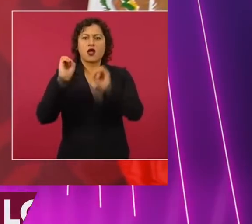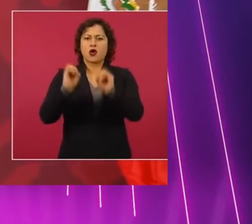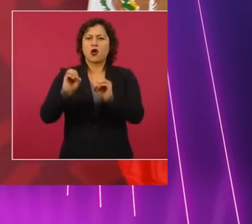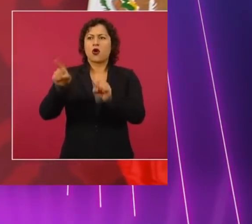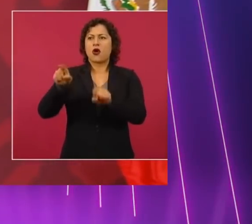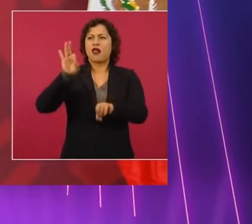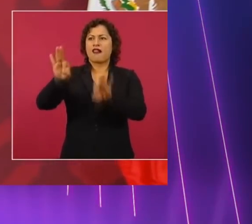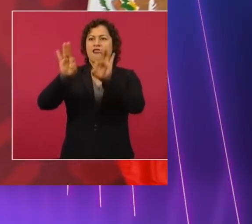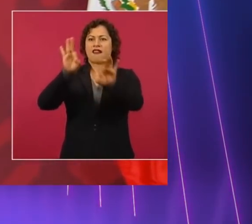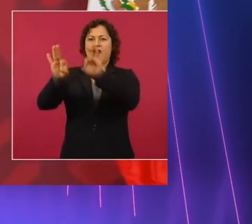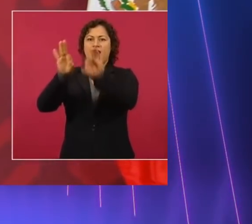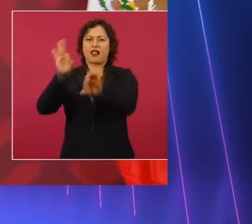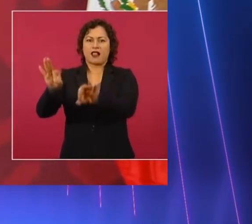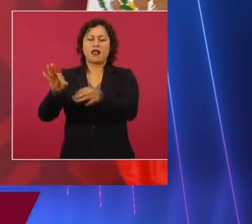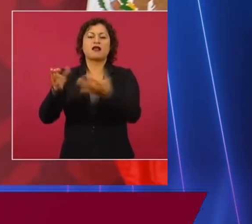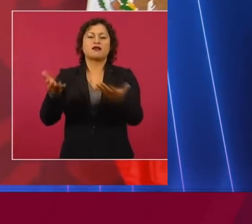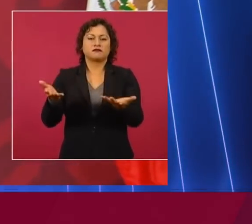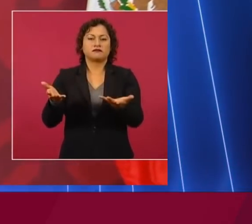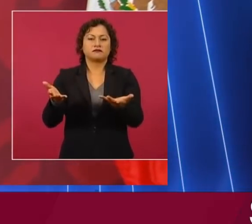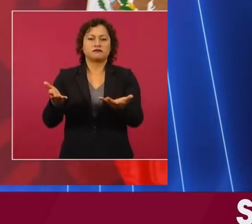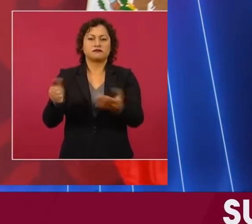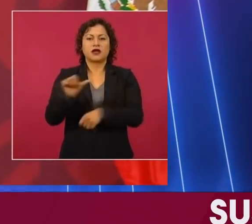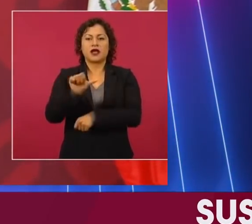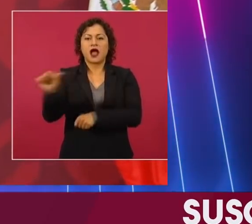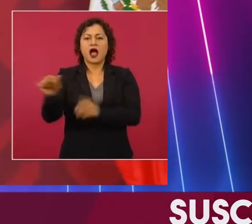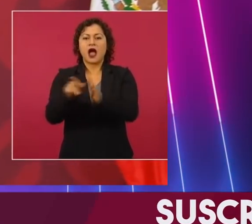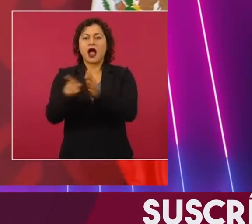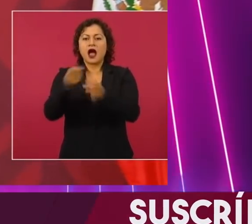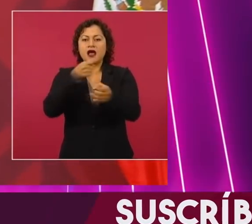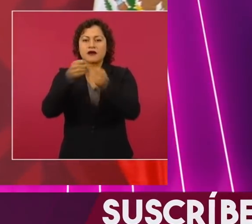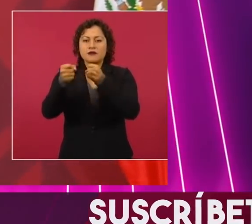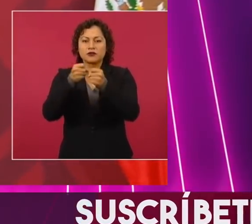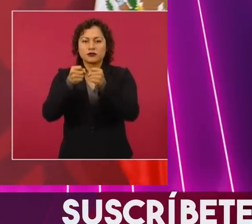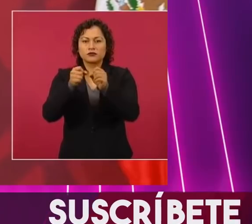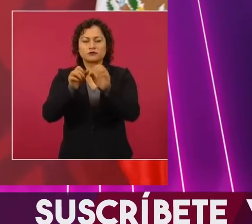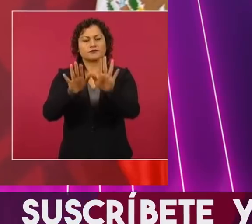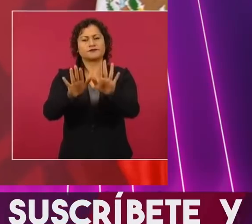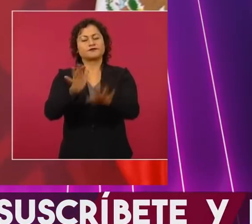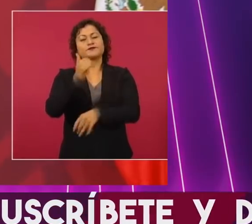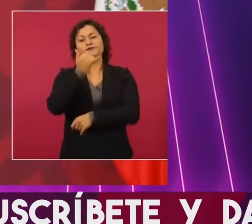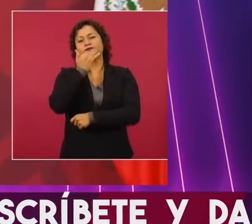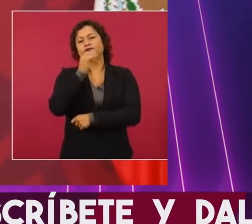reporteros, no, reporteros no,